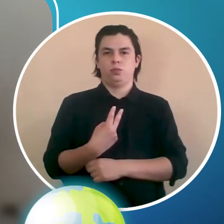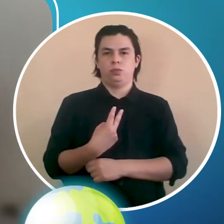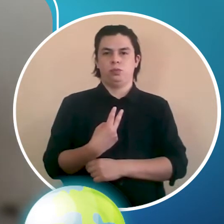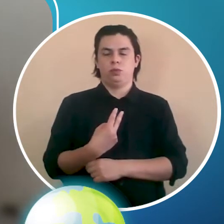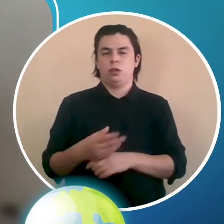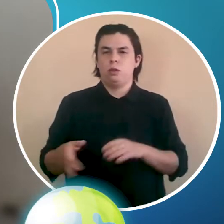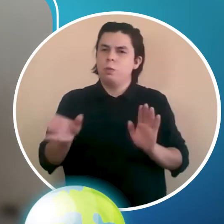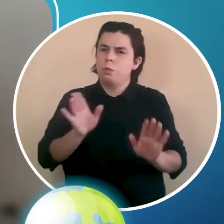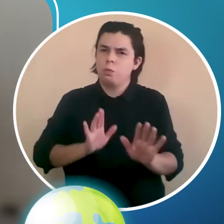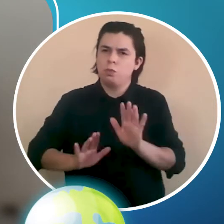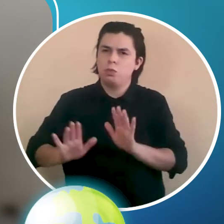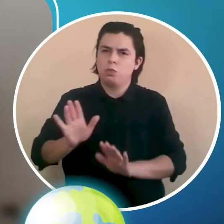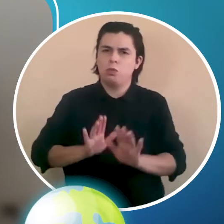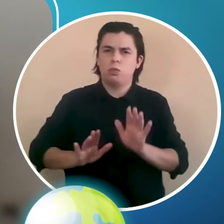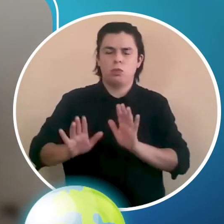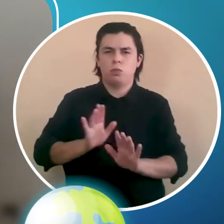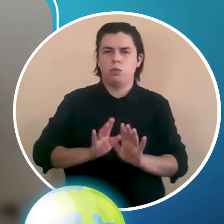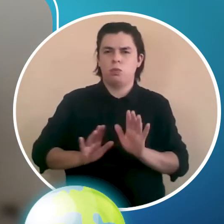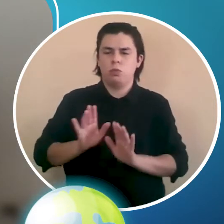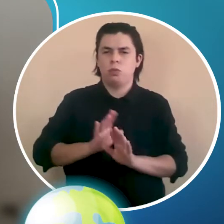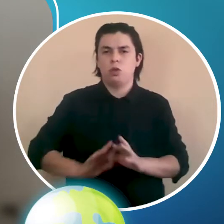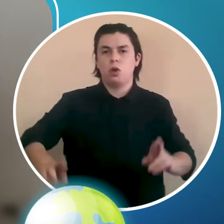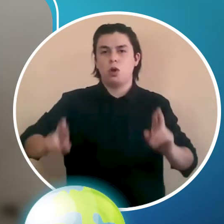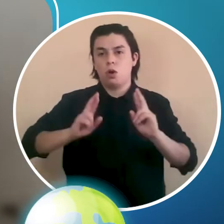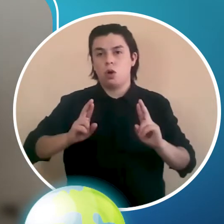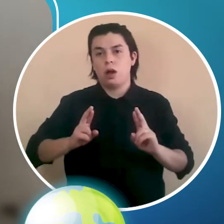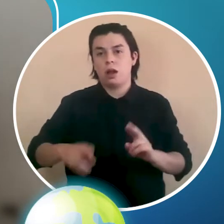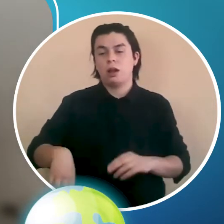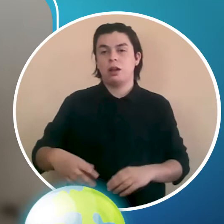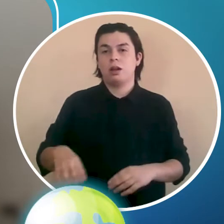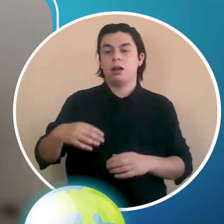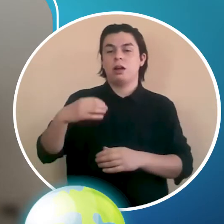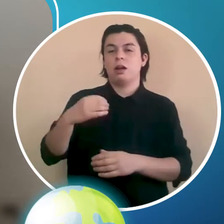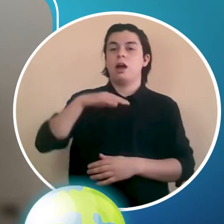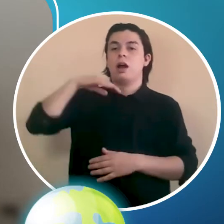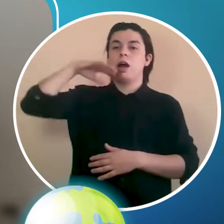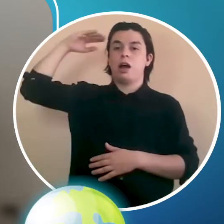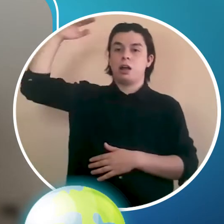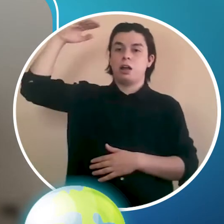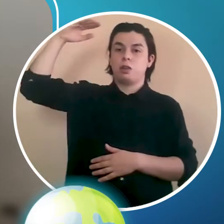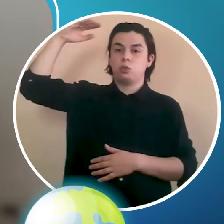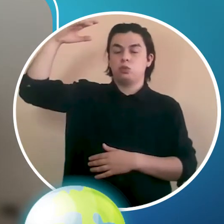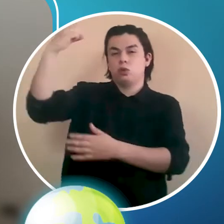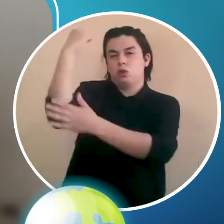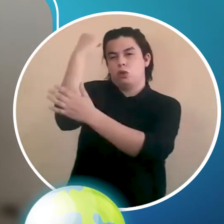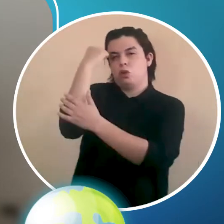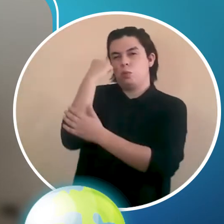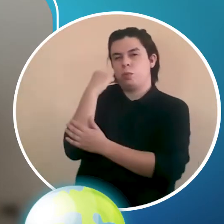Con mucho cuidado. Y ojalá con la ayuda y la supervisión de un adulto.